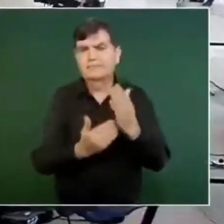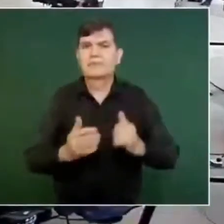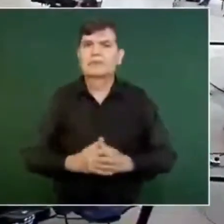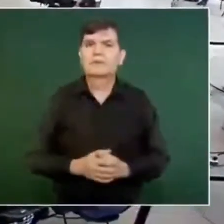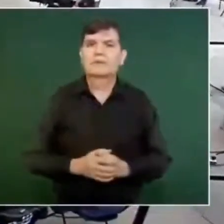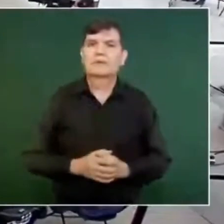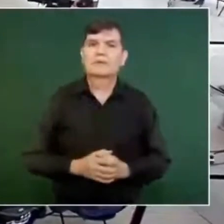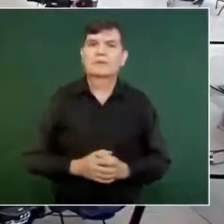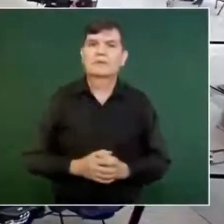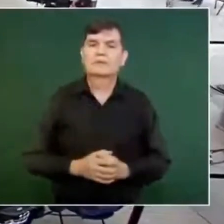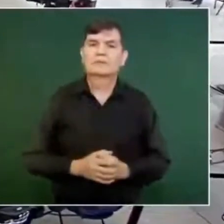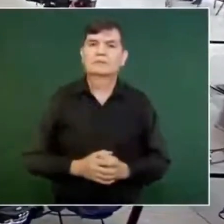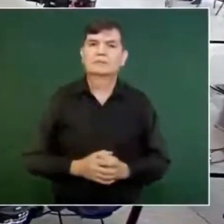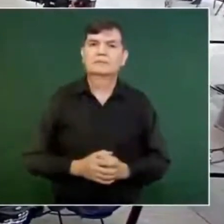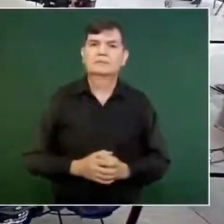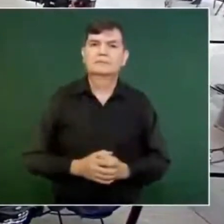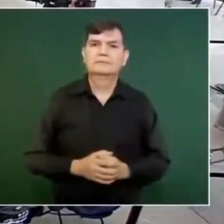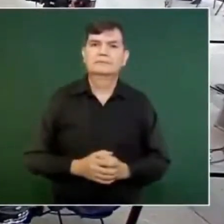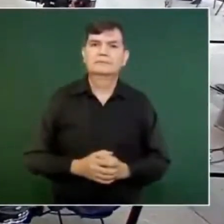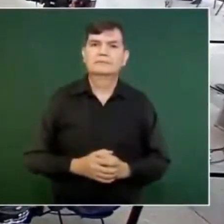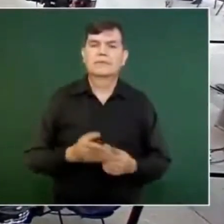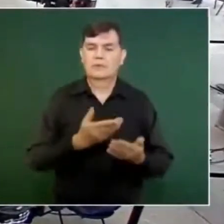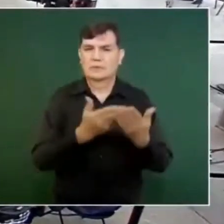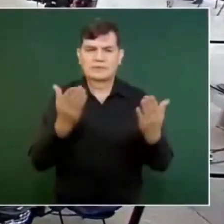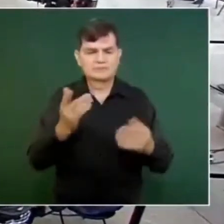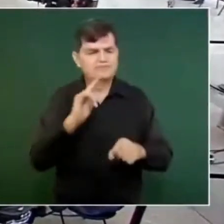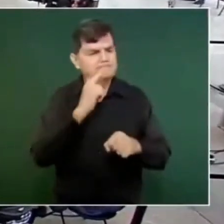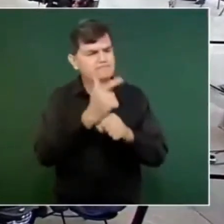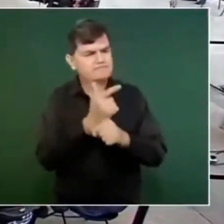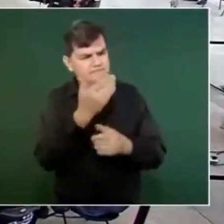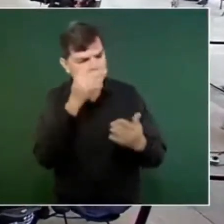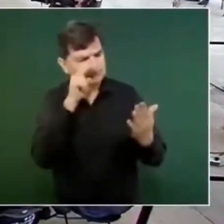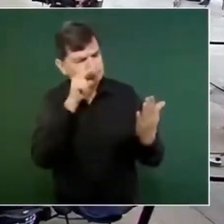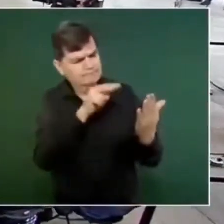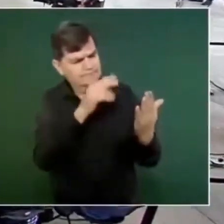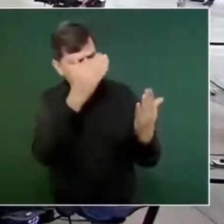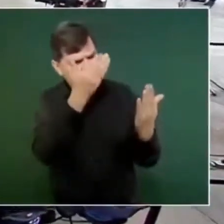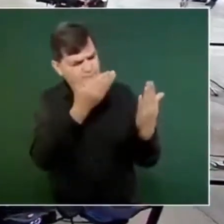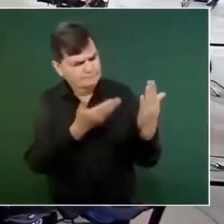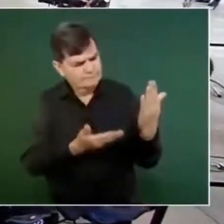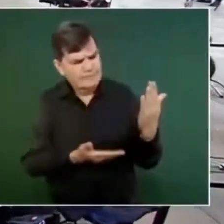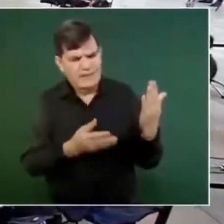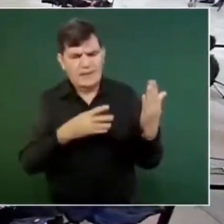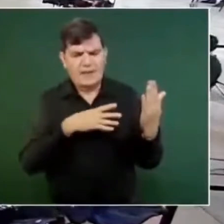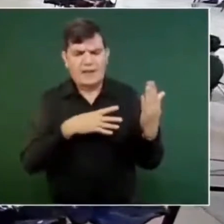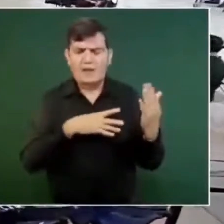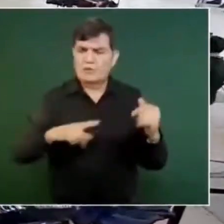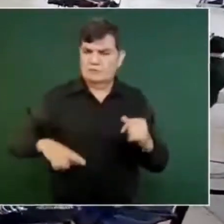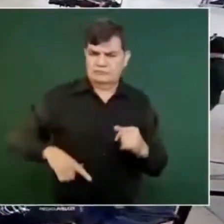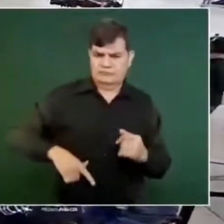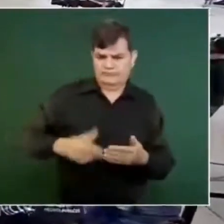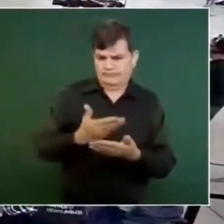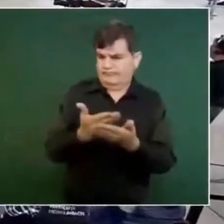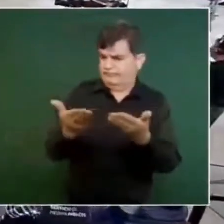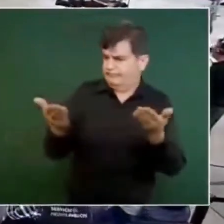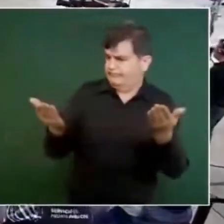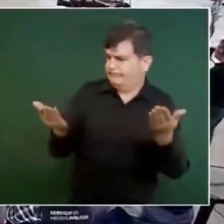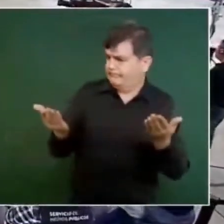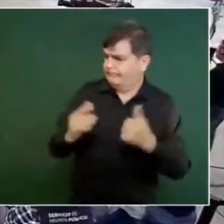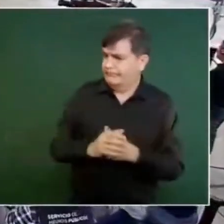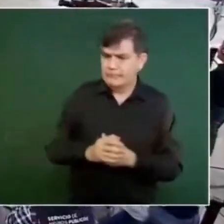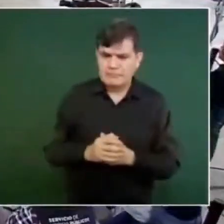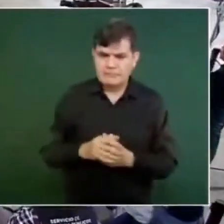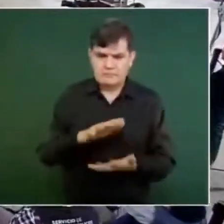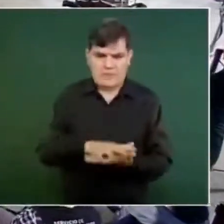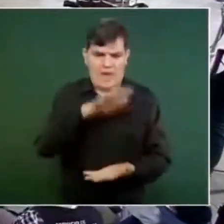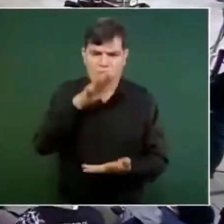se dan cuenta está todo el gobierno o